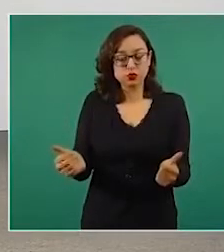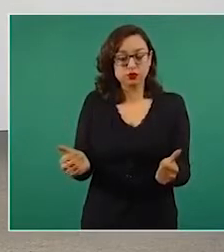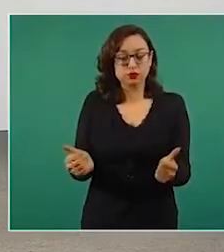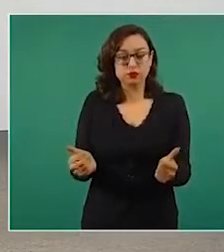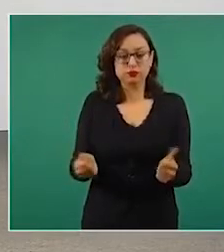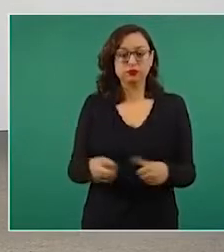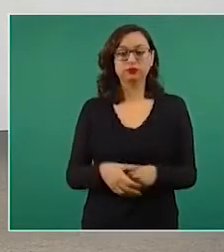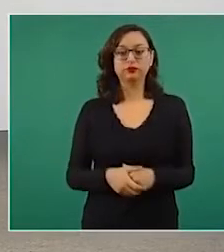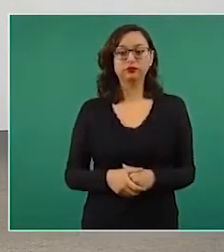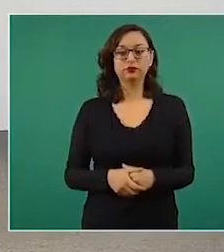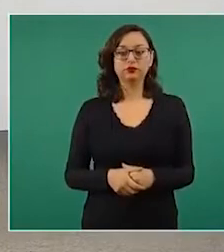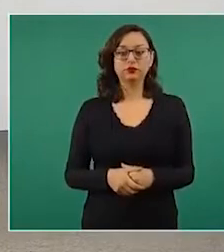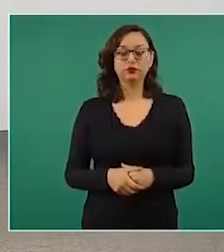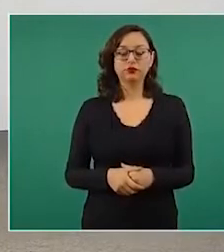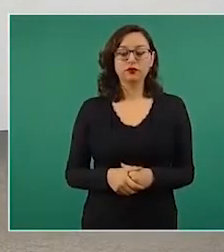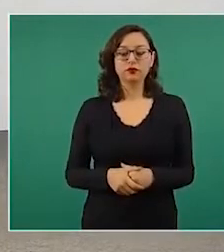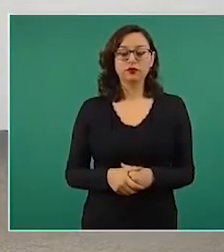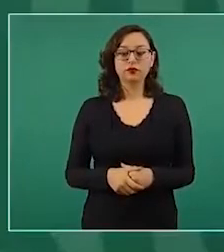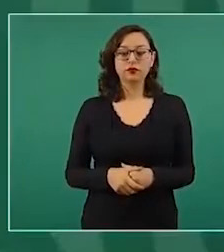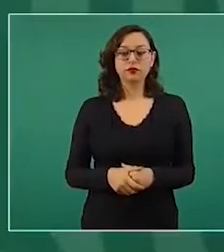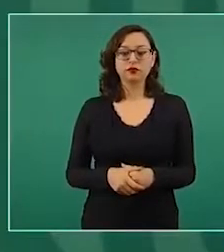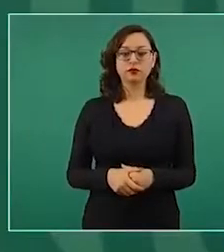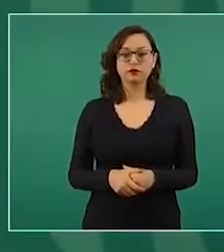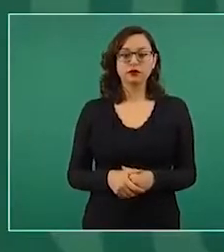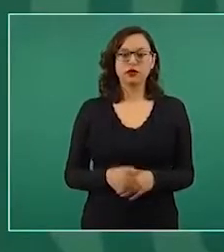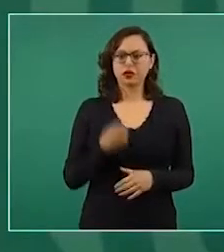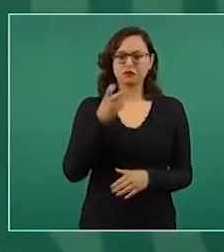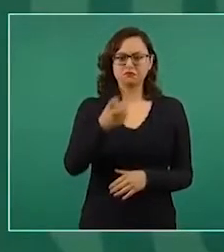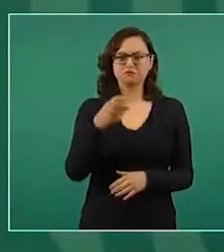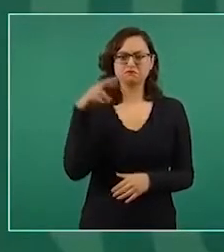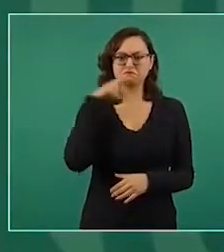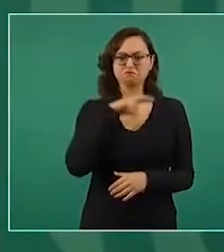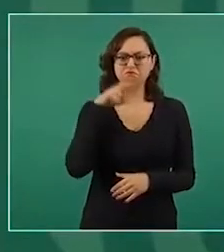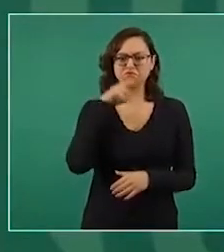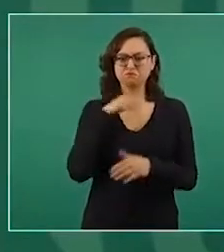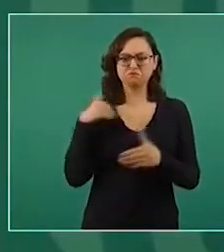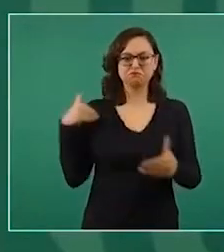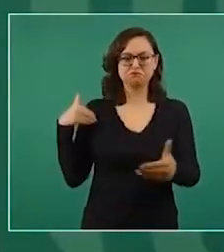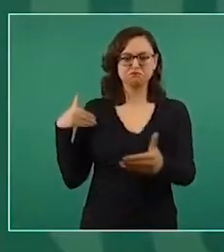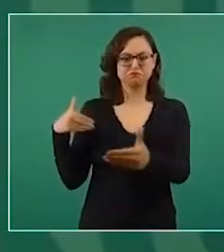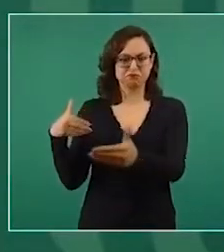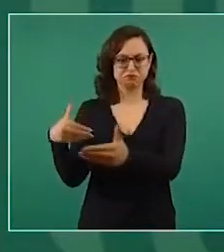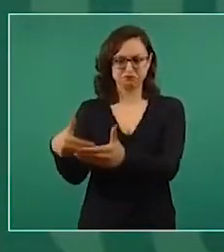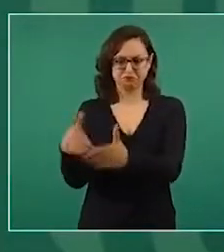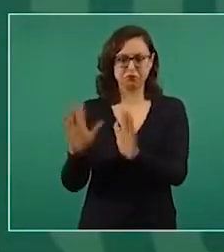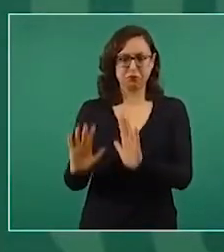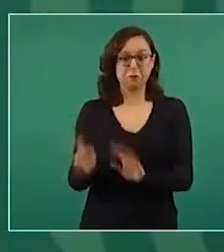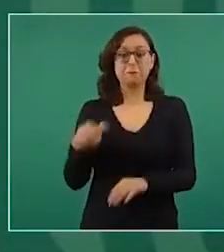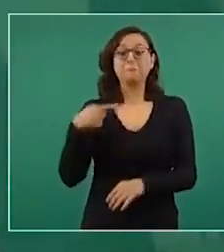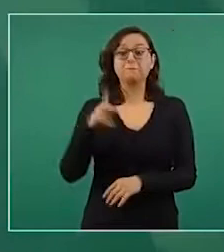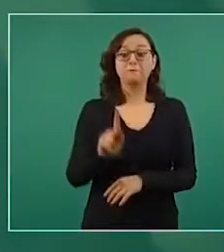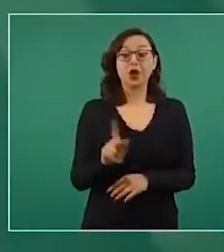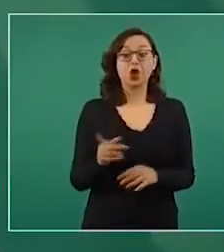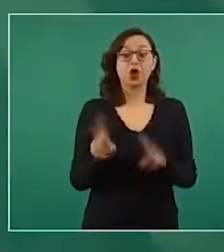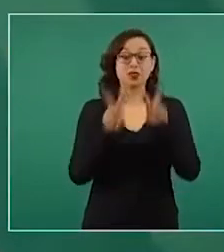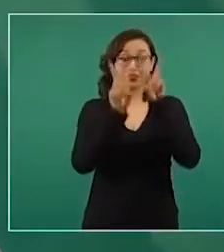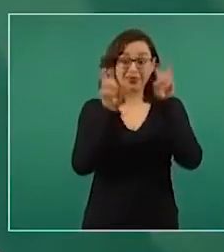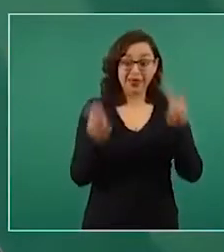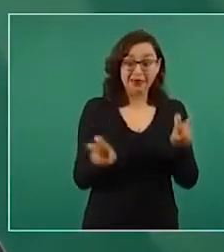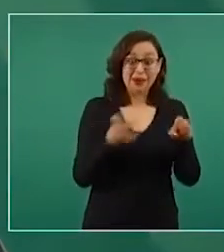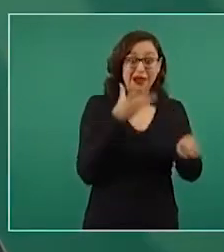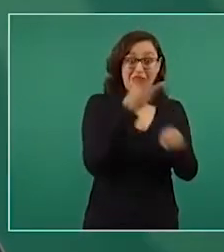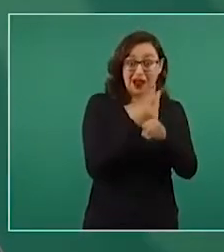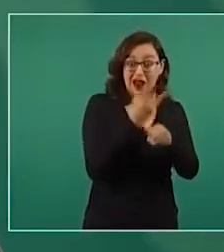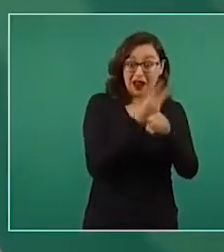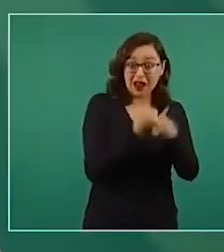Eso puede ser antes. Estoy hablando de la construcción o reconstrucción